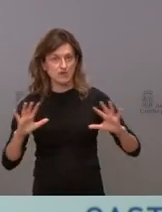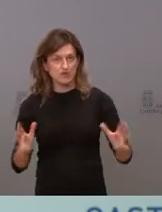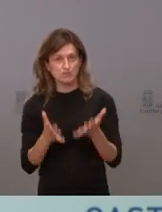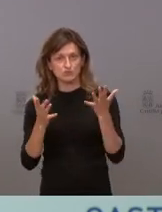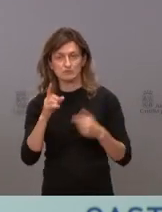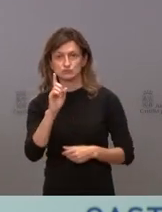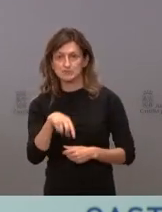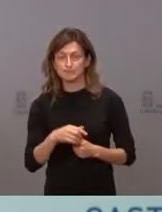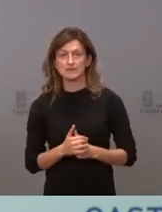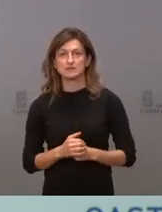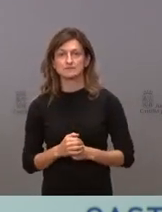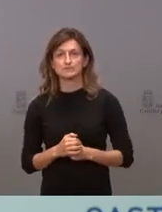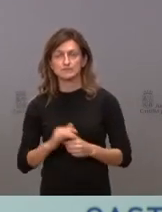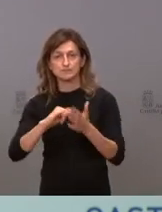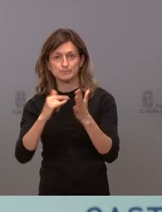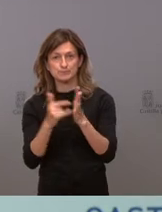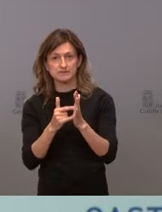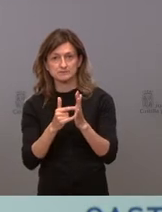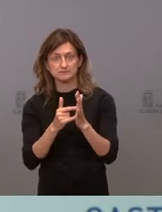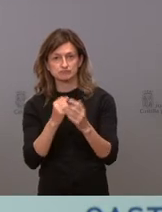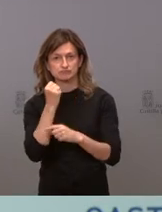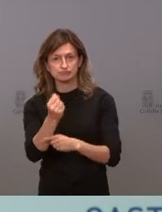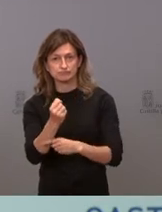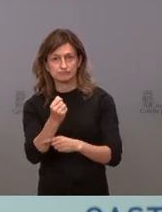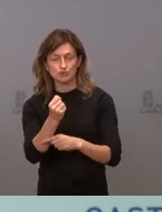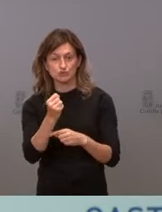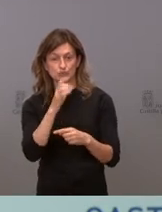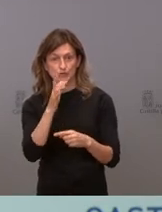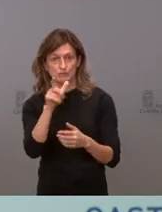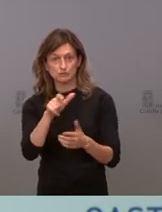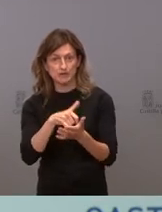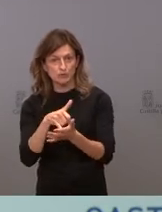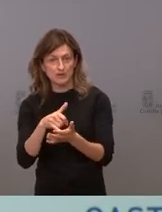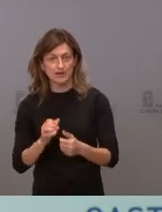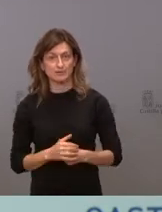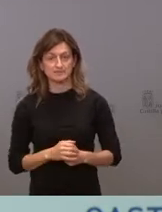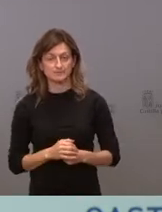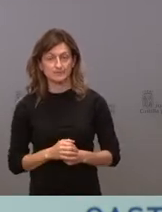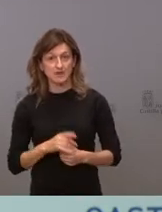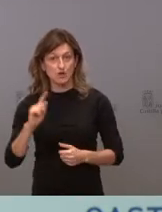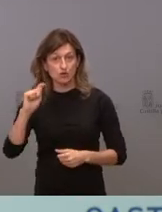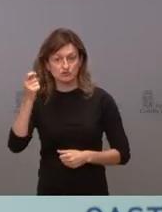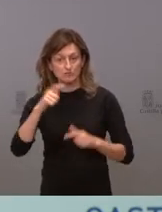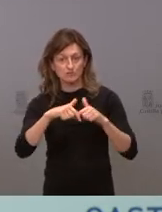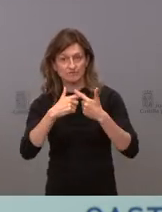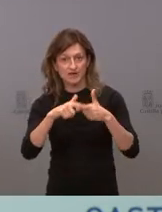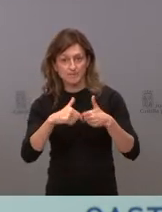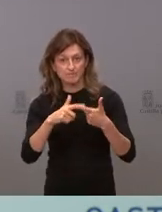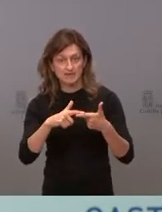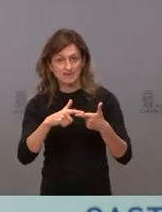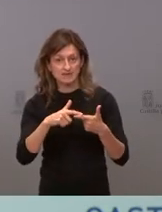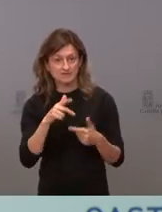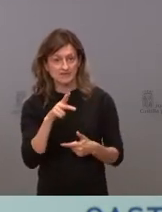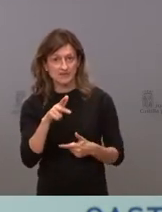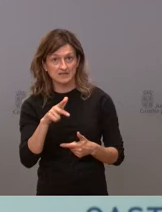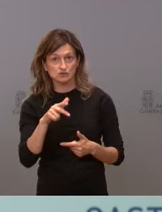el plan de apoyo a Navidad a las personas vulnerables. Hemos conseguido que ninguna familia perceptora de nuestra